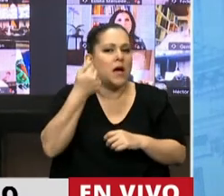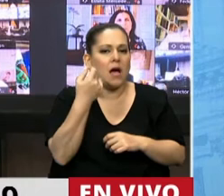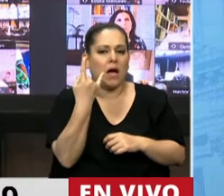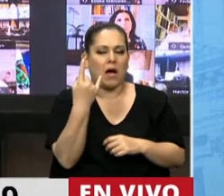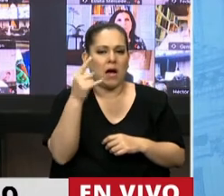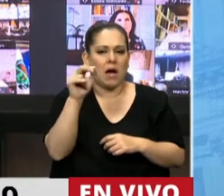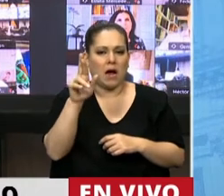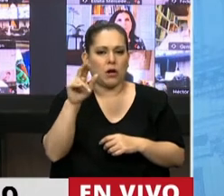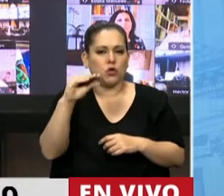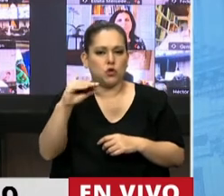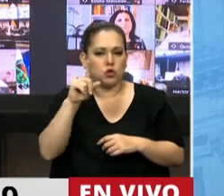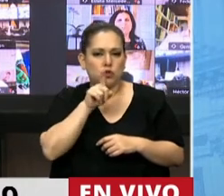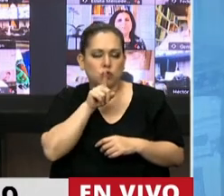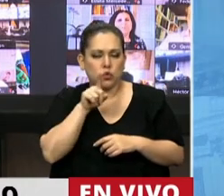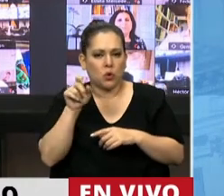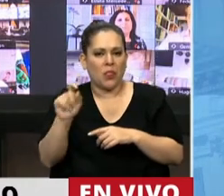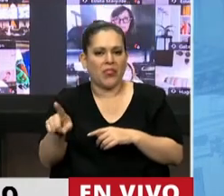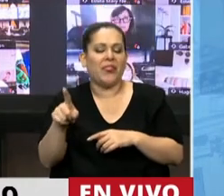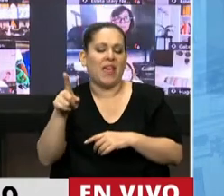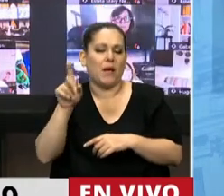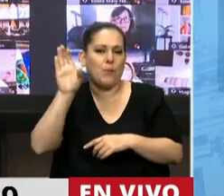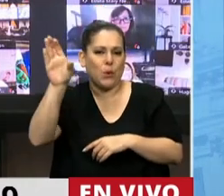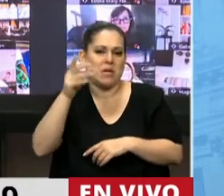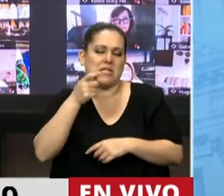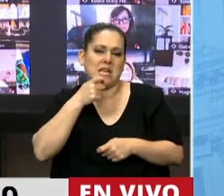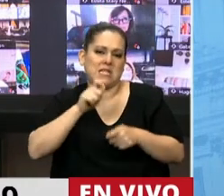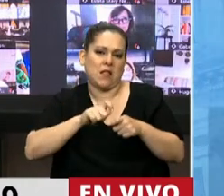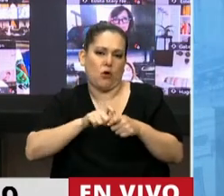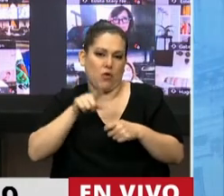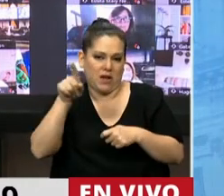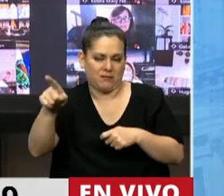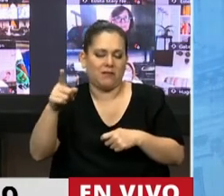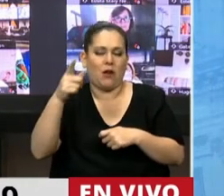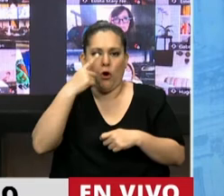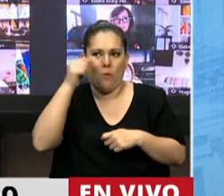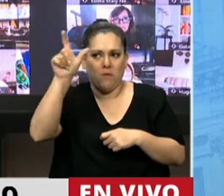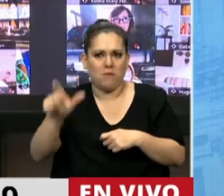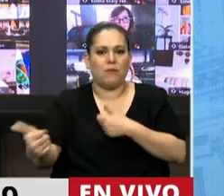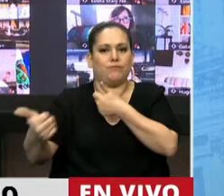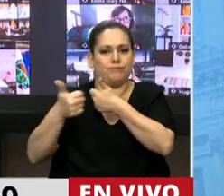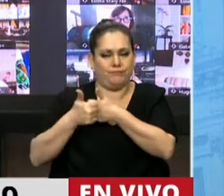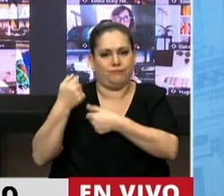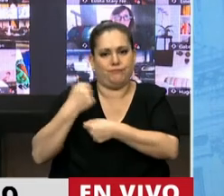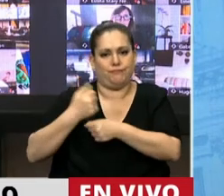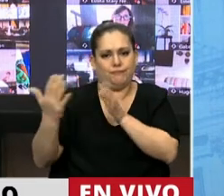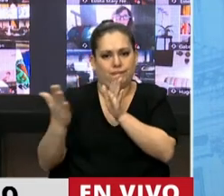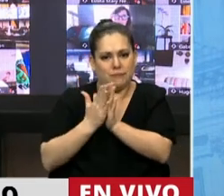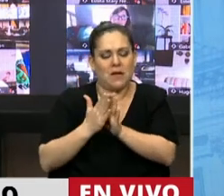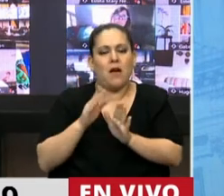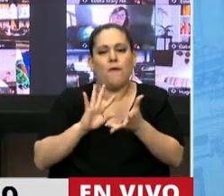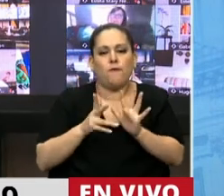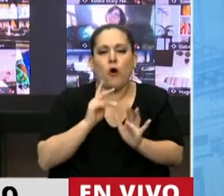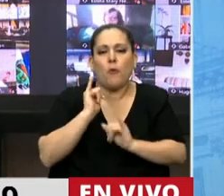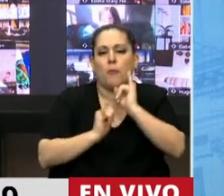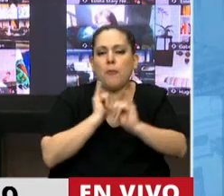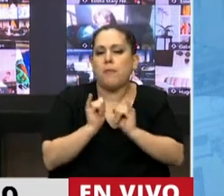el presidente del Colegio de Escribano de la provincia de Santiago del Estero. Esto para referenciar el tratamiento que tuvo tanto en senadores como en